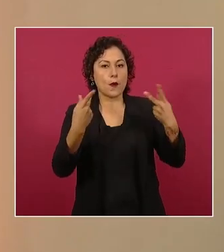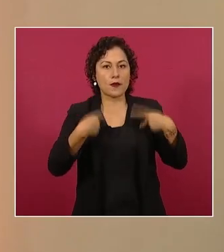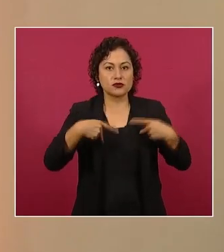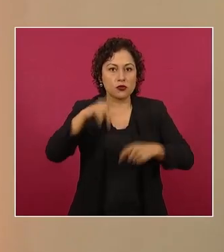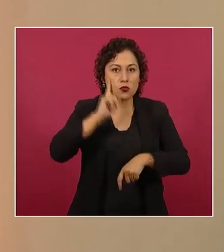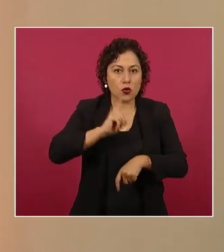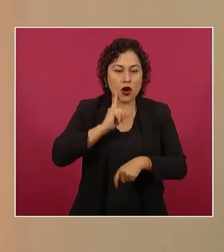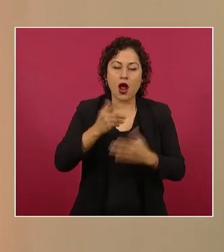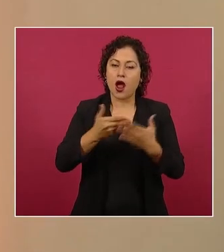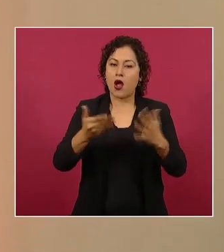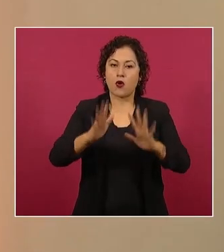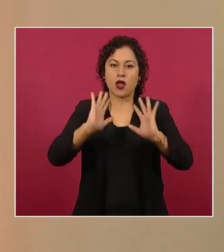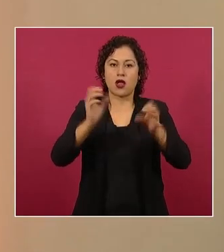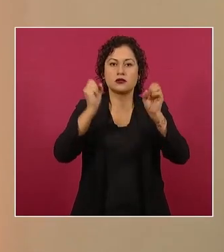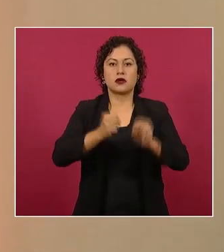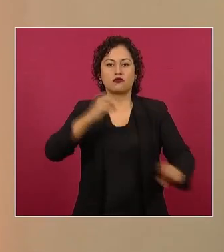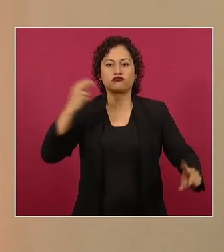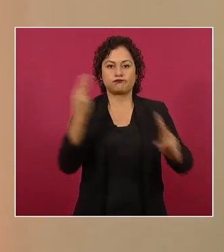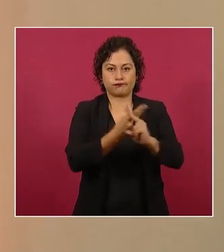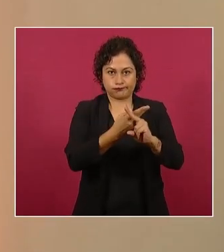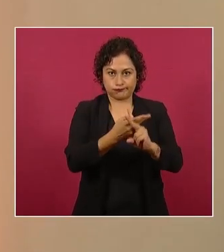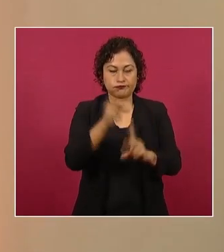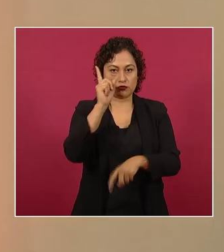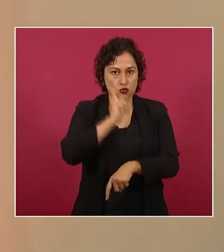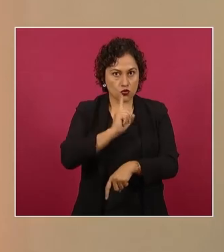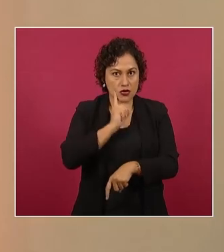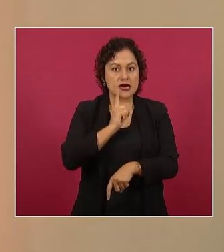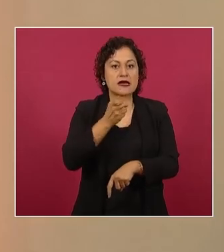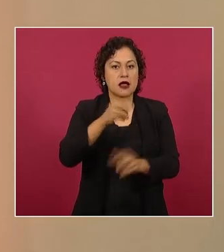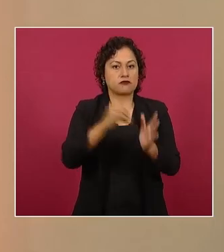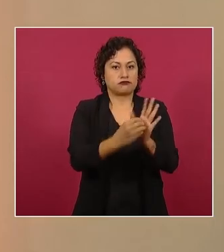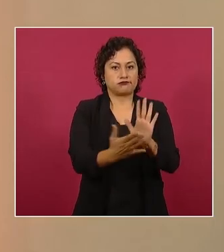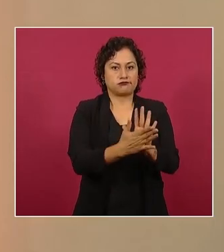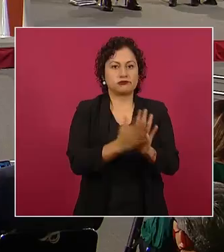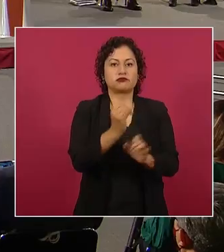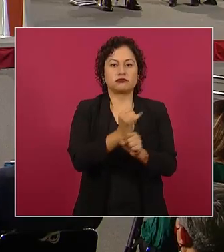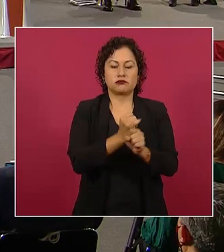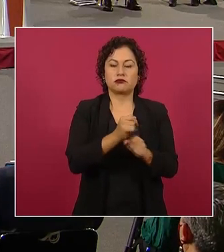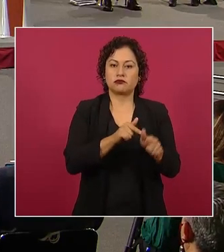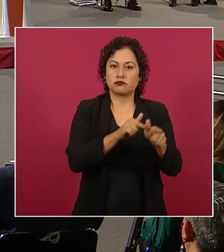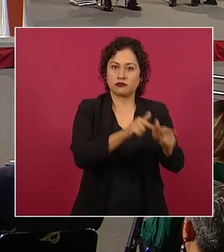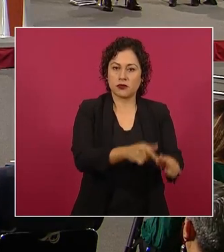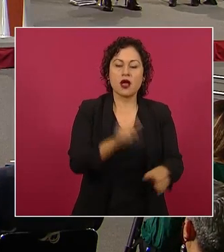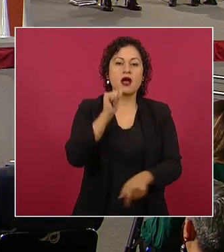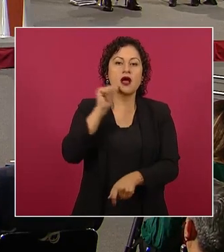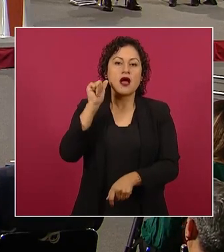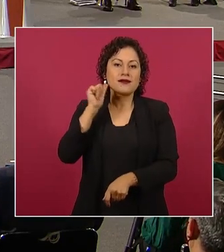el fiscal general informó, por lo cual no vamos a abundar más sobre este tema. Siguiente.